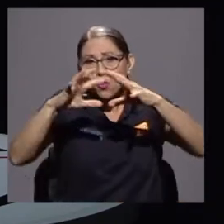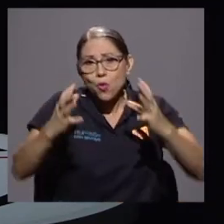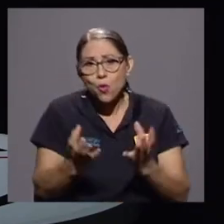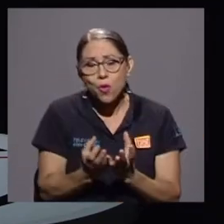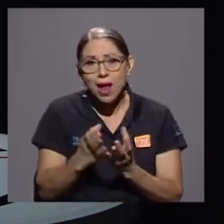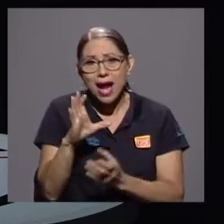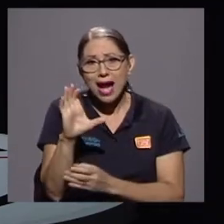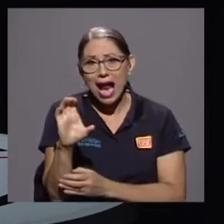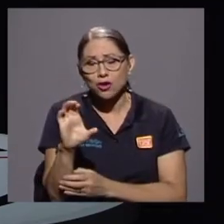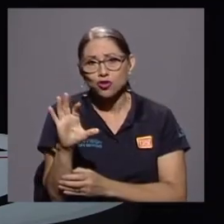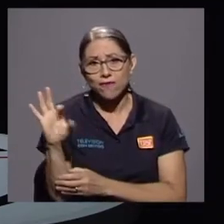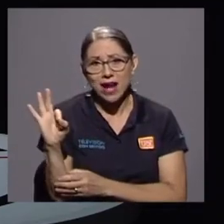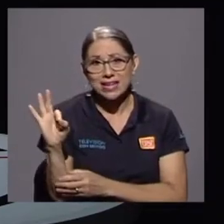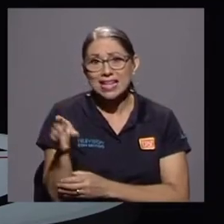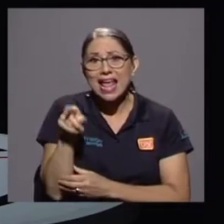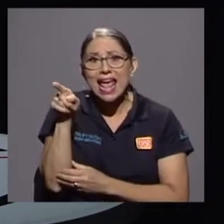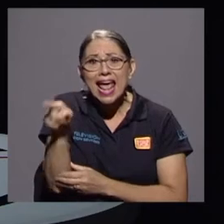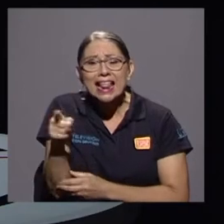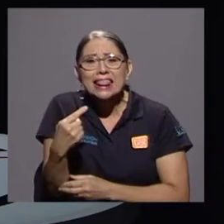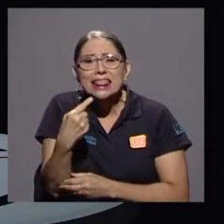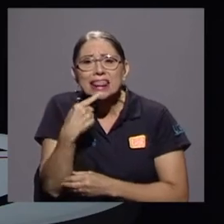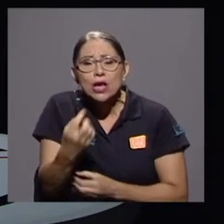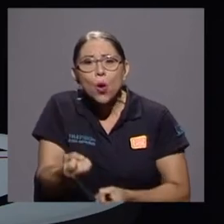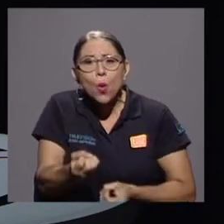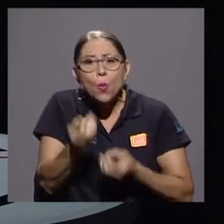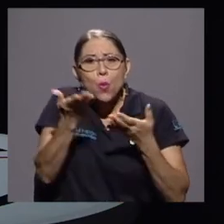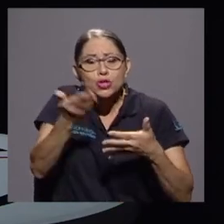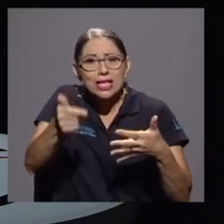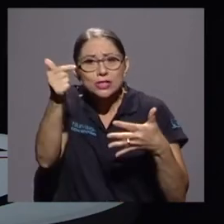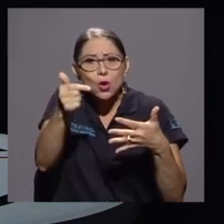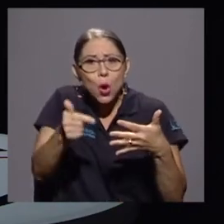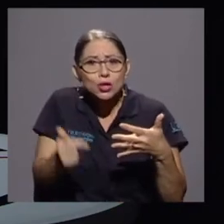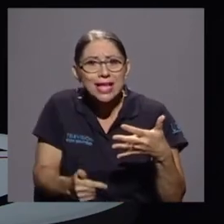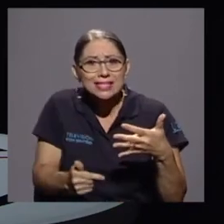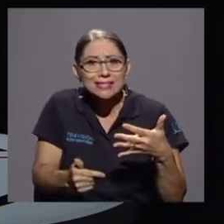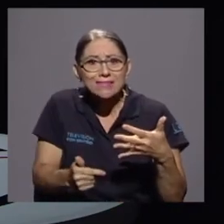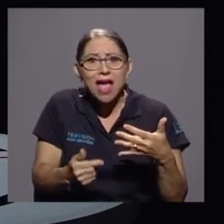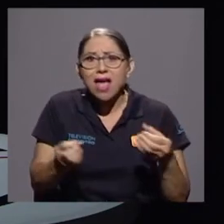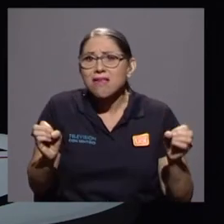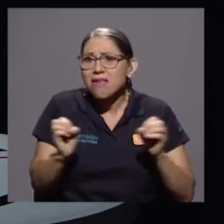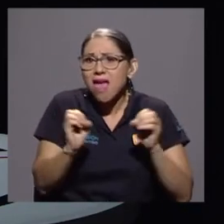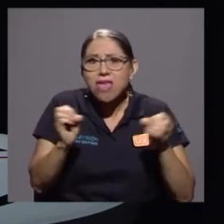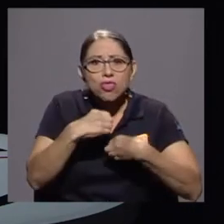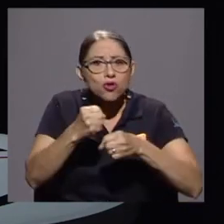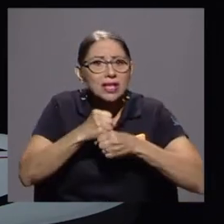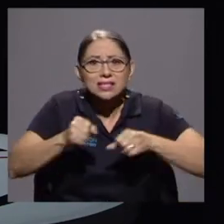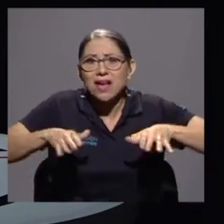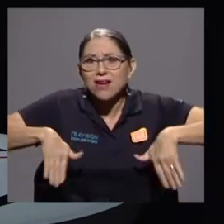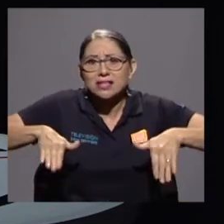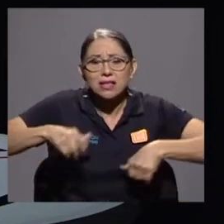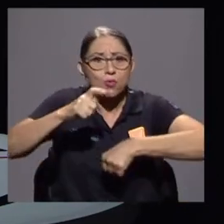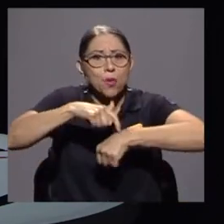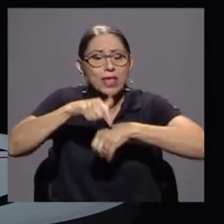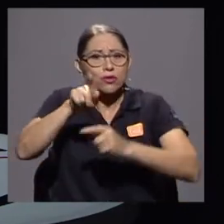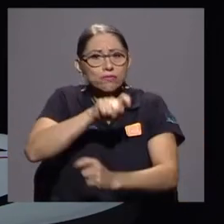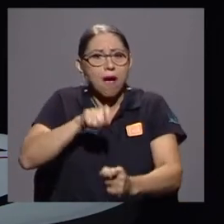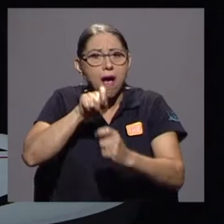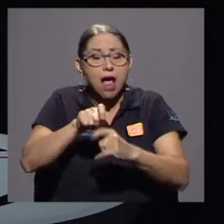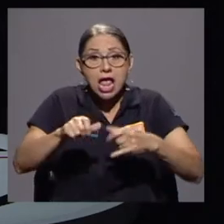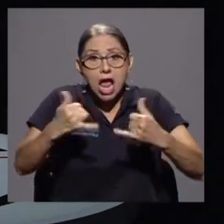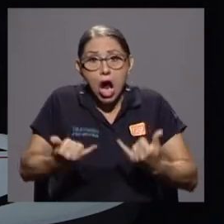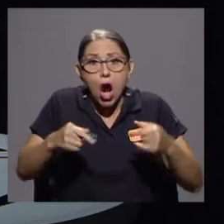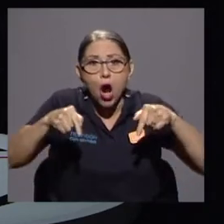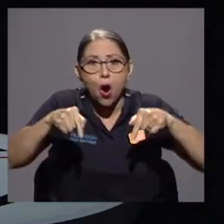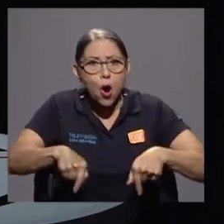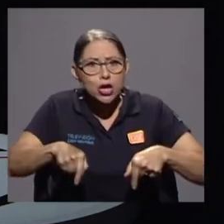Farran, y él nos dijo muchas de las cosas que no se estaban haciendo en un momento determinado y que hoy, inclusive,